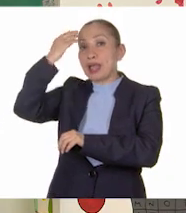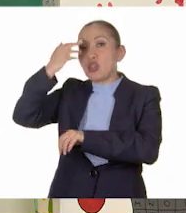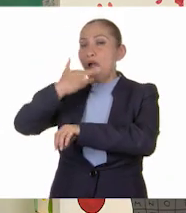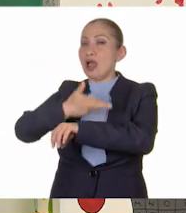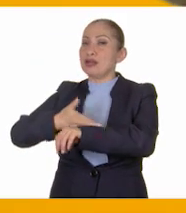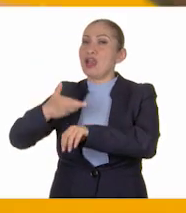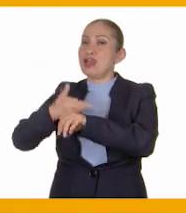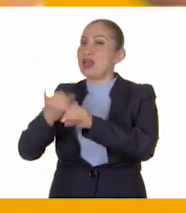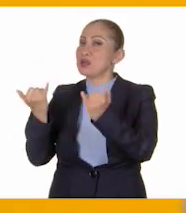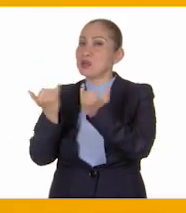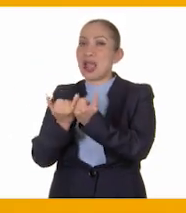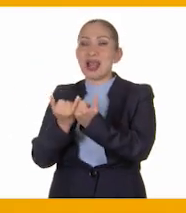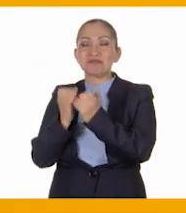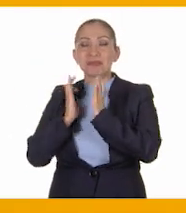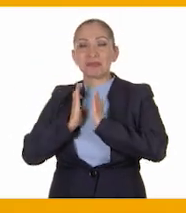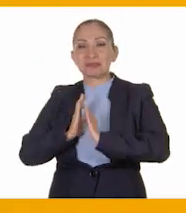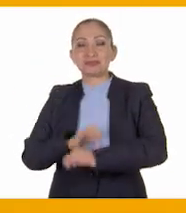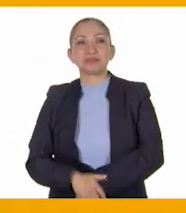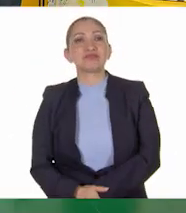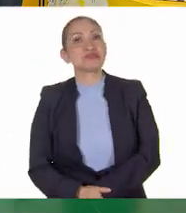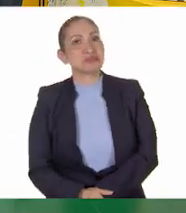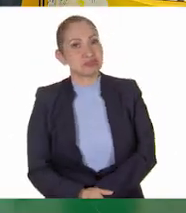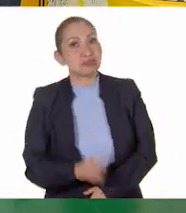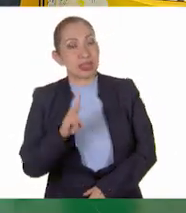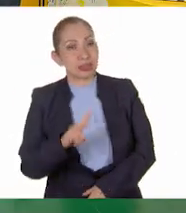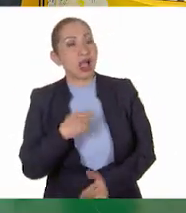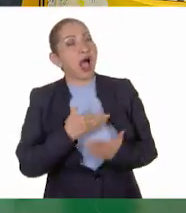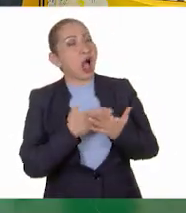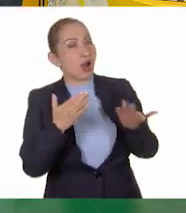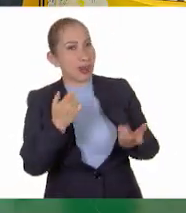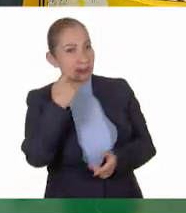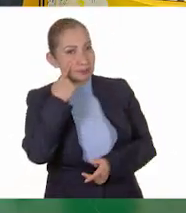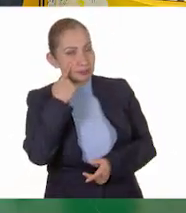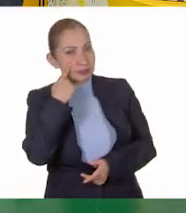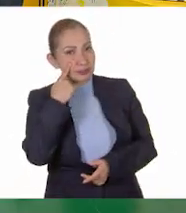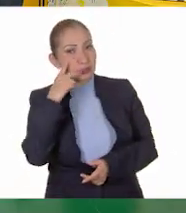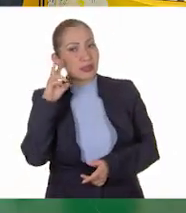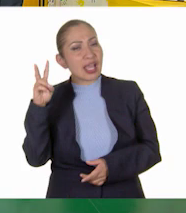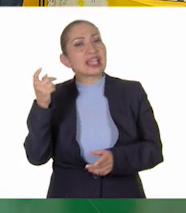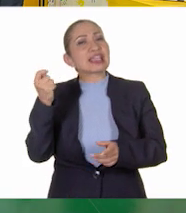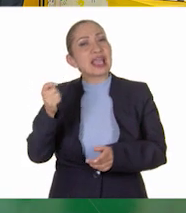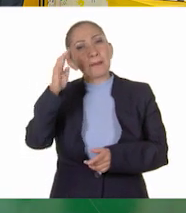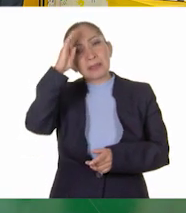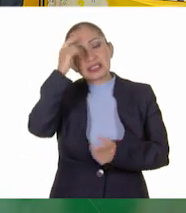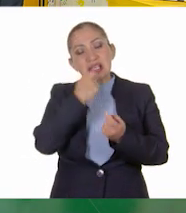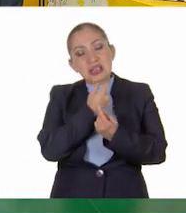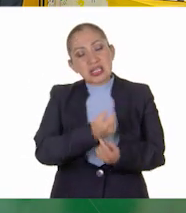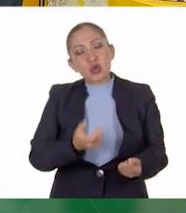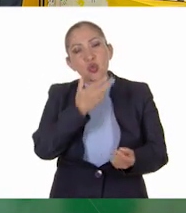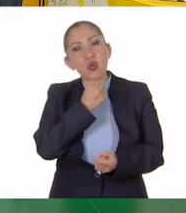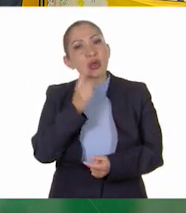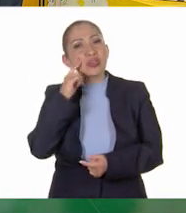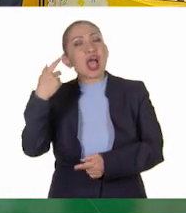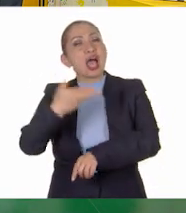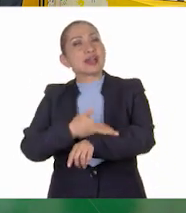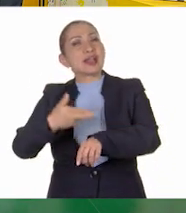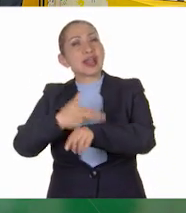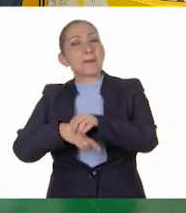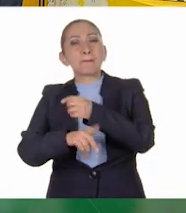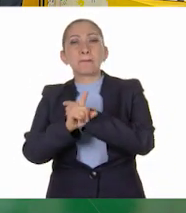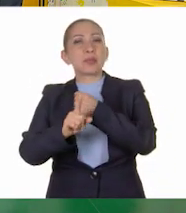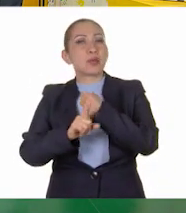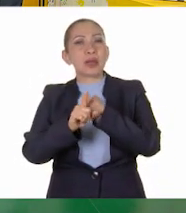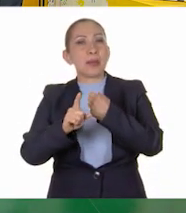resolverlos de la misma manera. ¿Qué les parece si ahora vamos a ver qué piensan niñas y niños sobre solucionar los